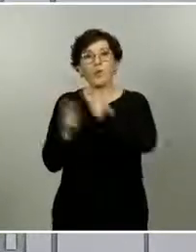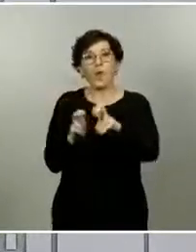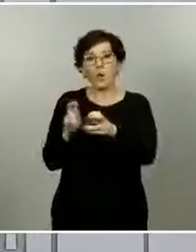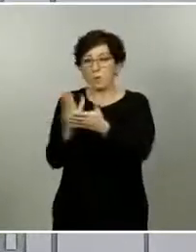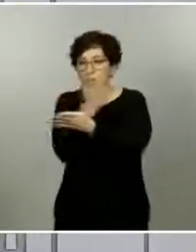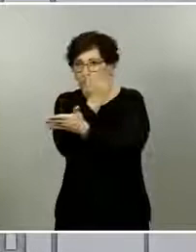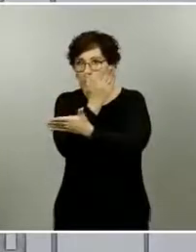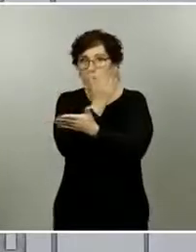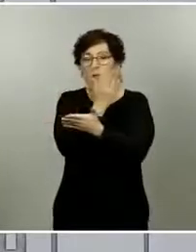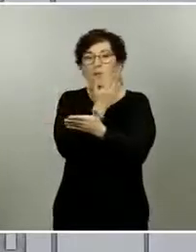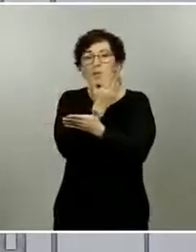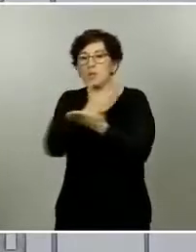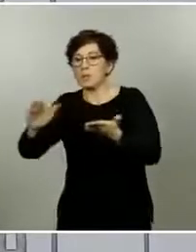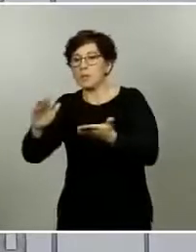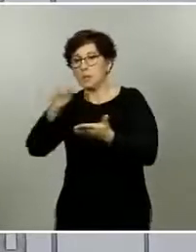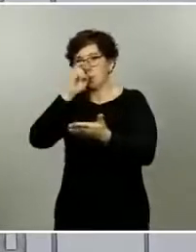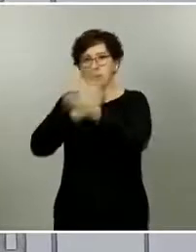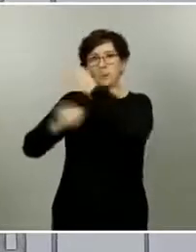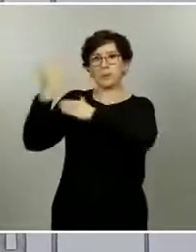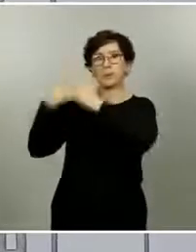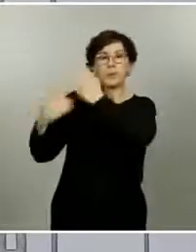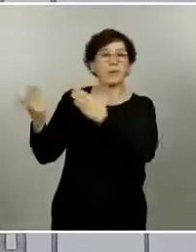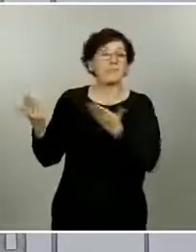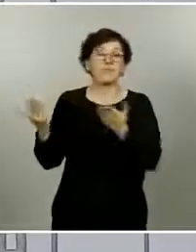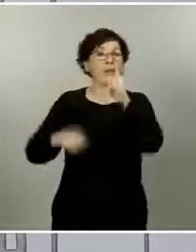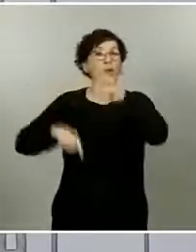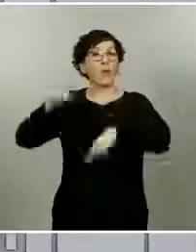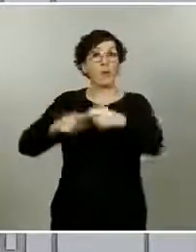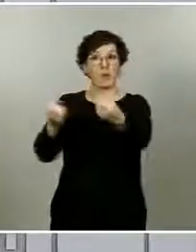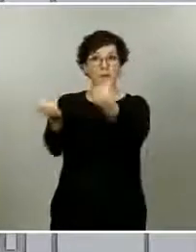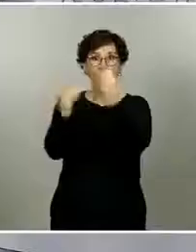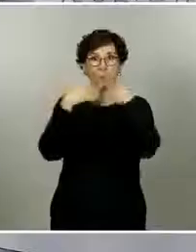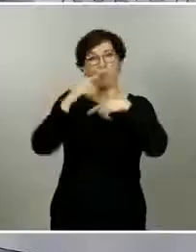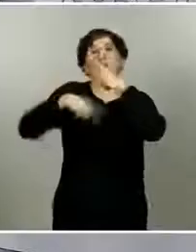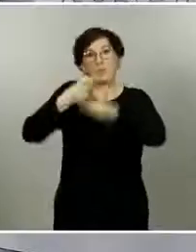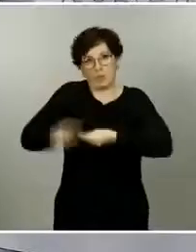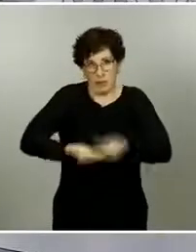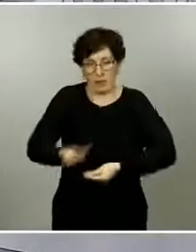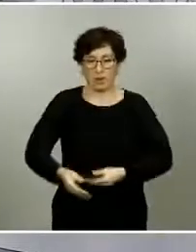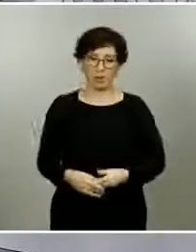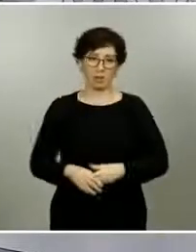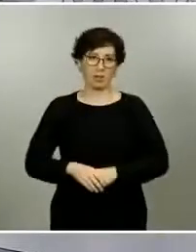o no. Y en función de la información que llegue pues se tendrá que actuar.